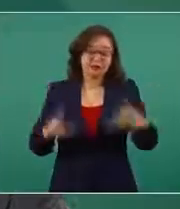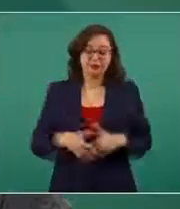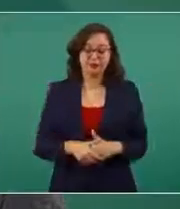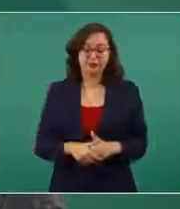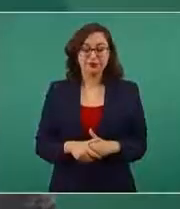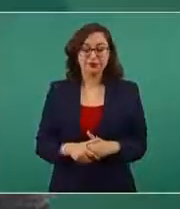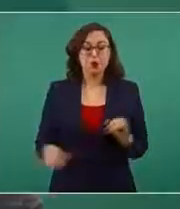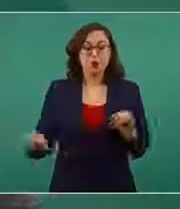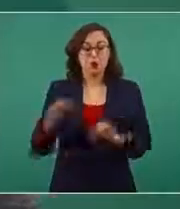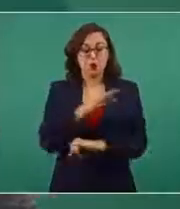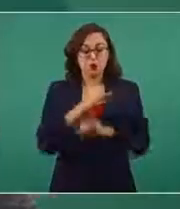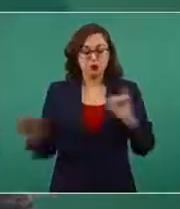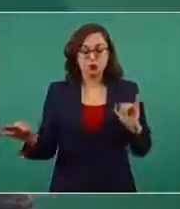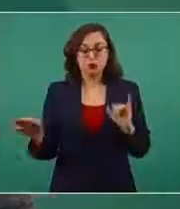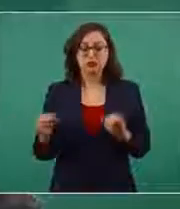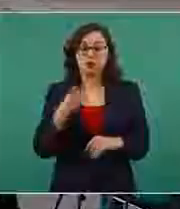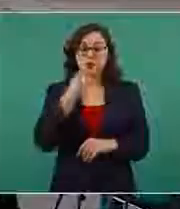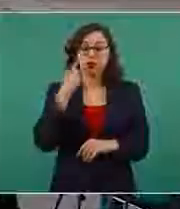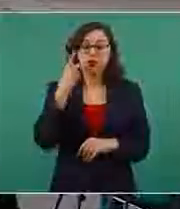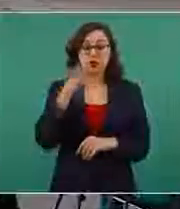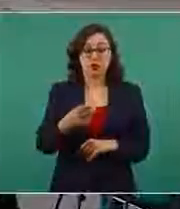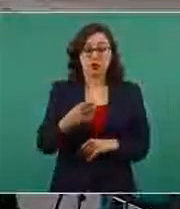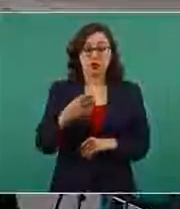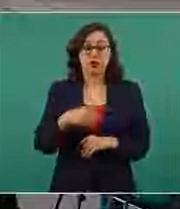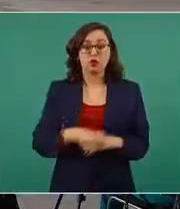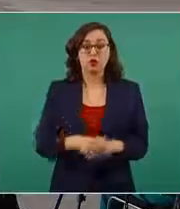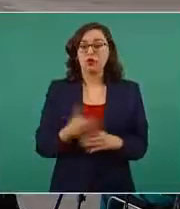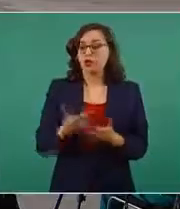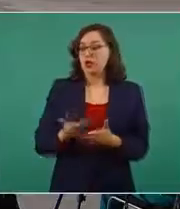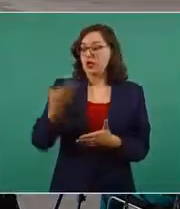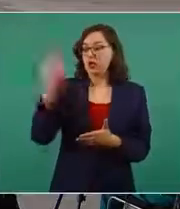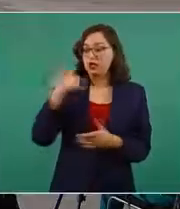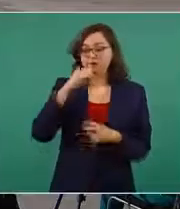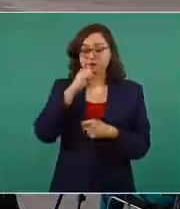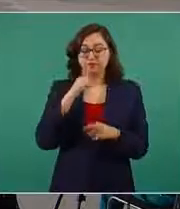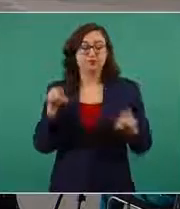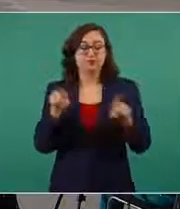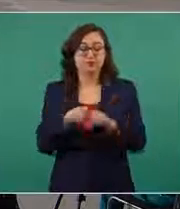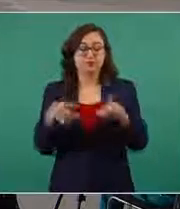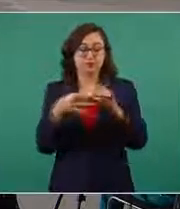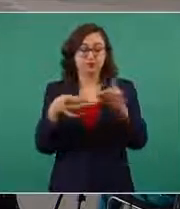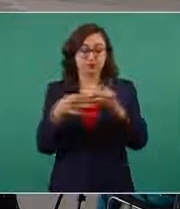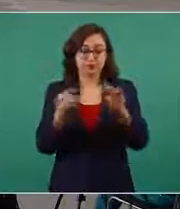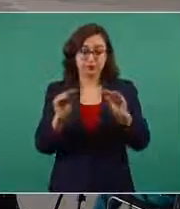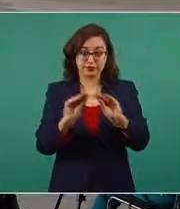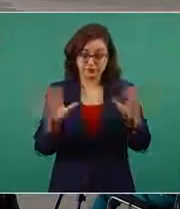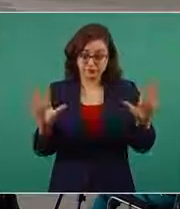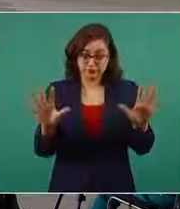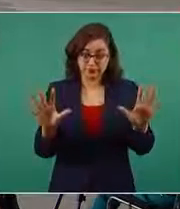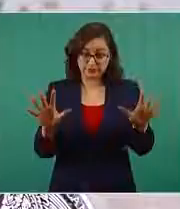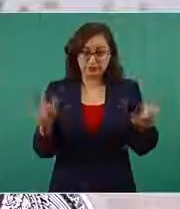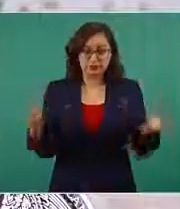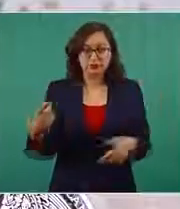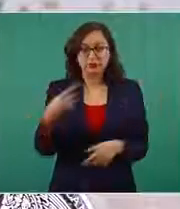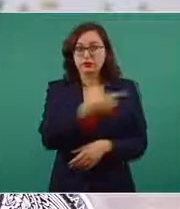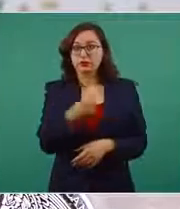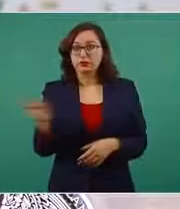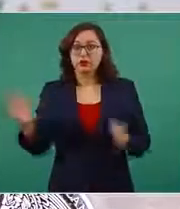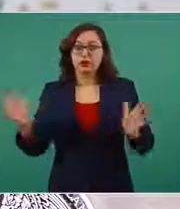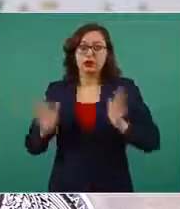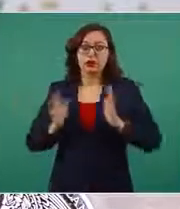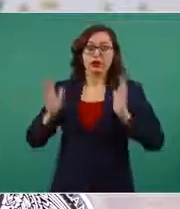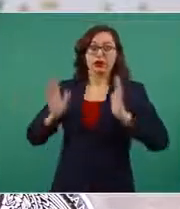Termino diciendo lo que dejamos muy en claro hace también varias semanas, para que nadie se sorprenda.